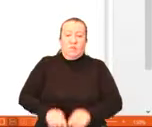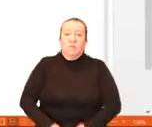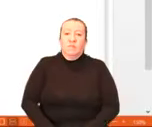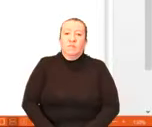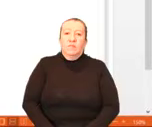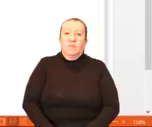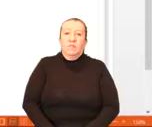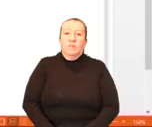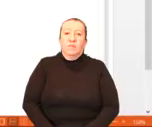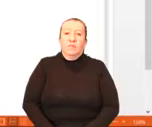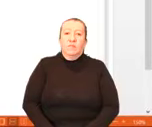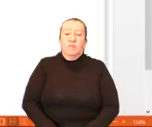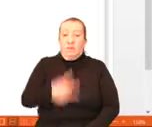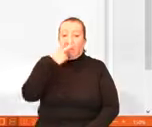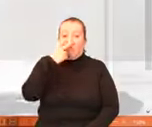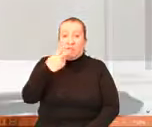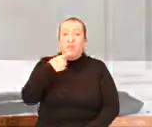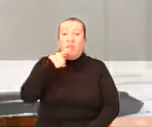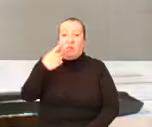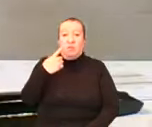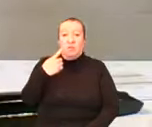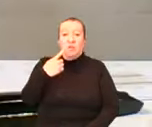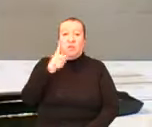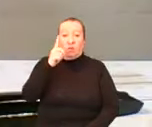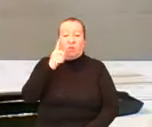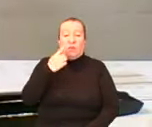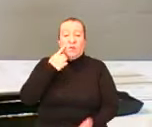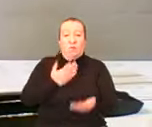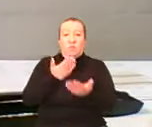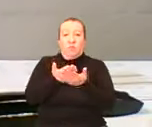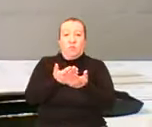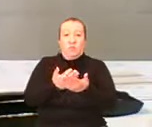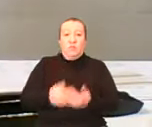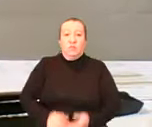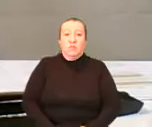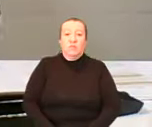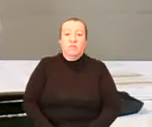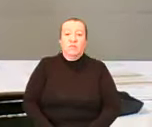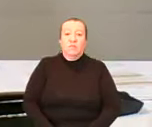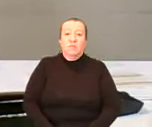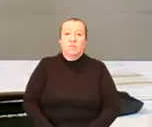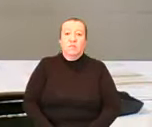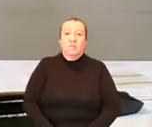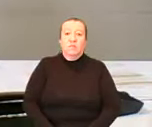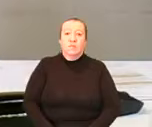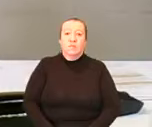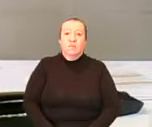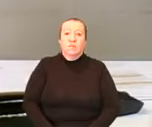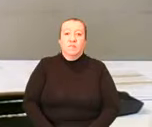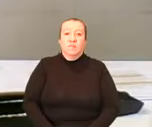Y miren, hay una oportunidad muy buena para, no sé si me tienen la dirección en